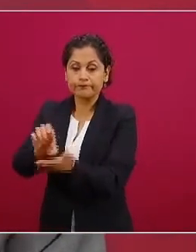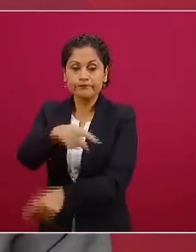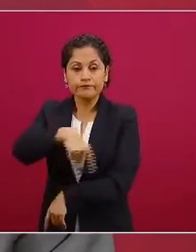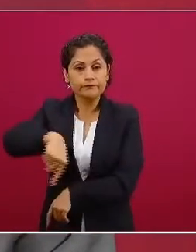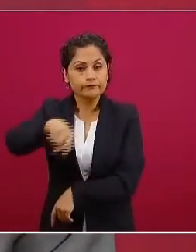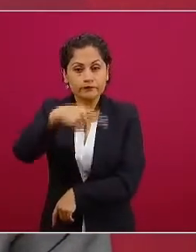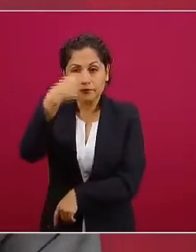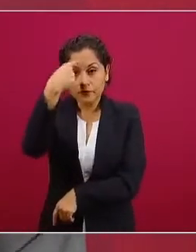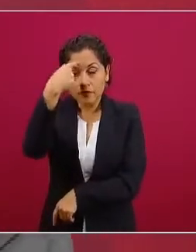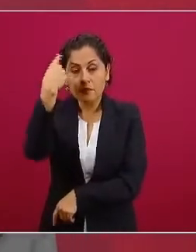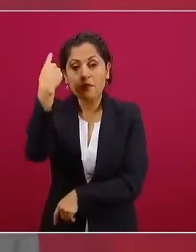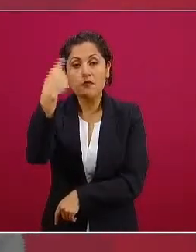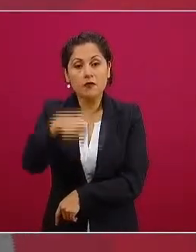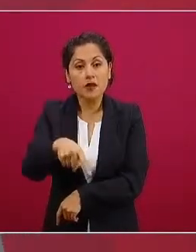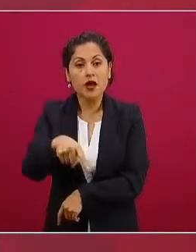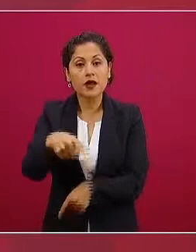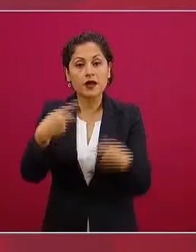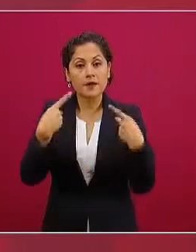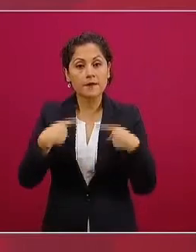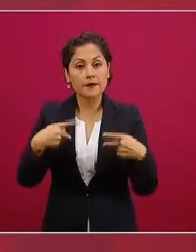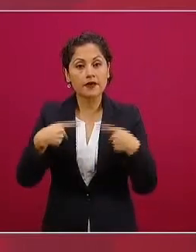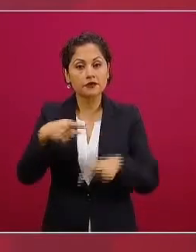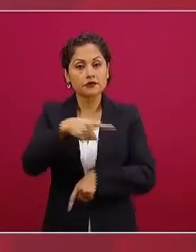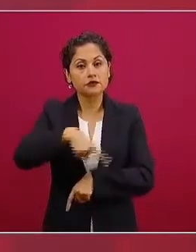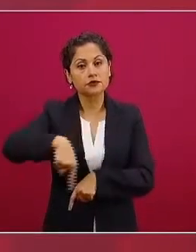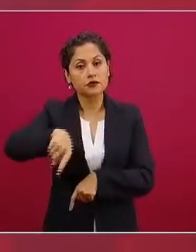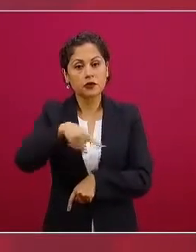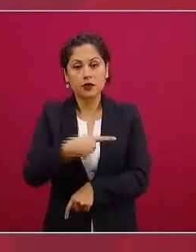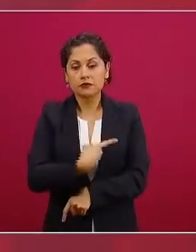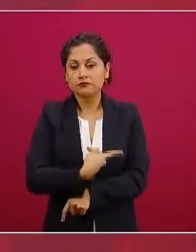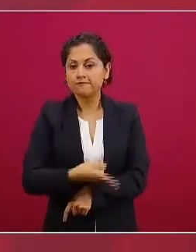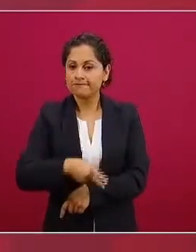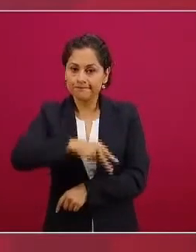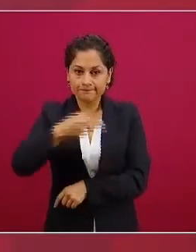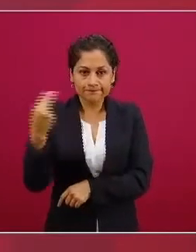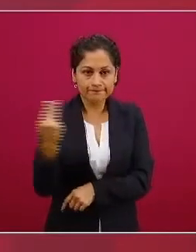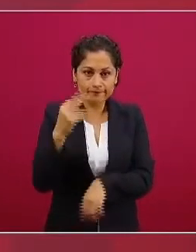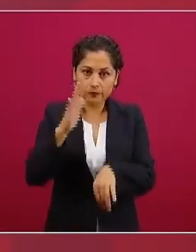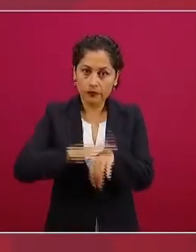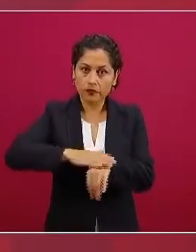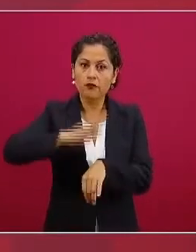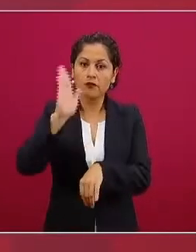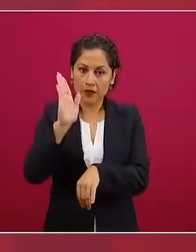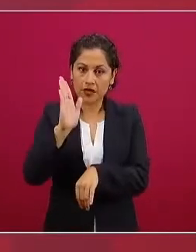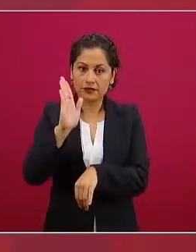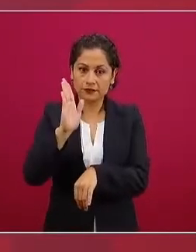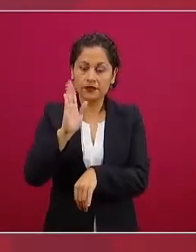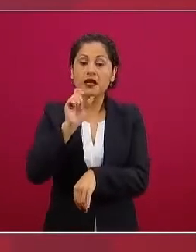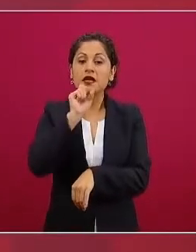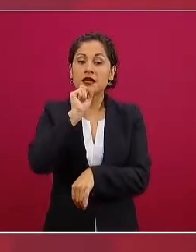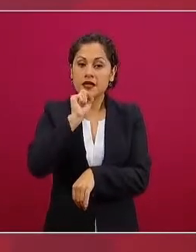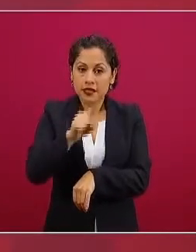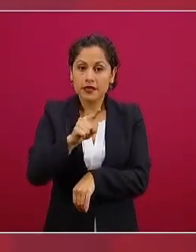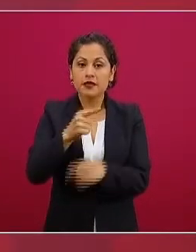más necesitada y a la clase media.